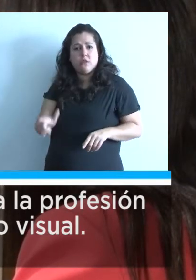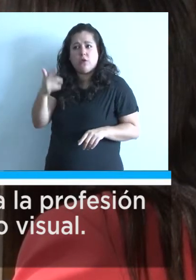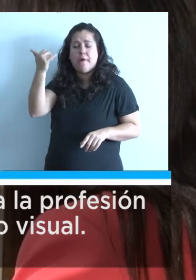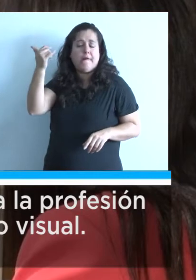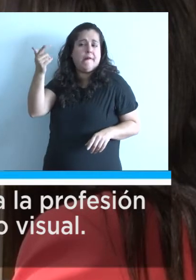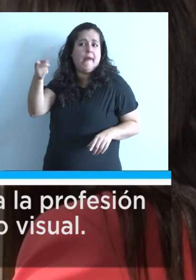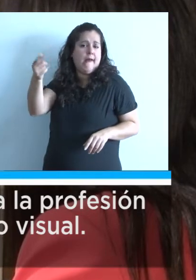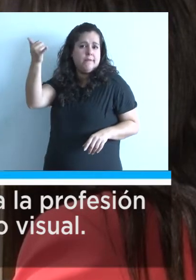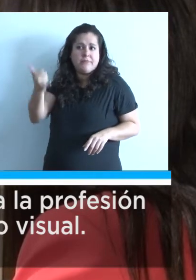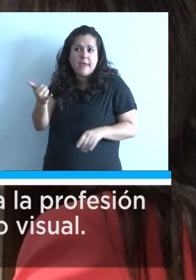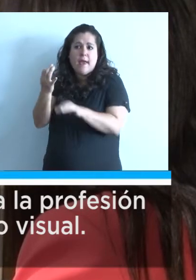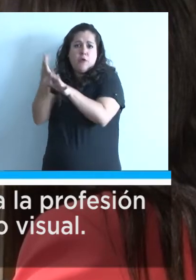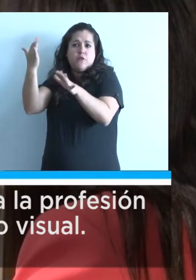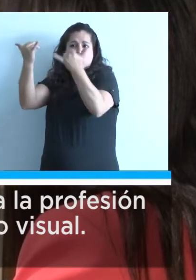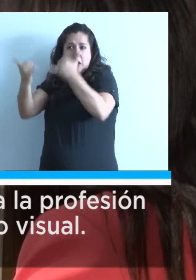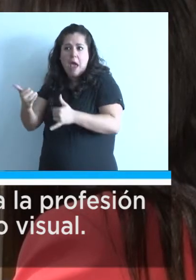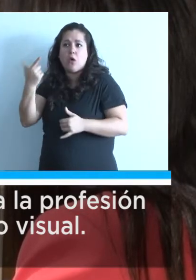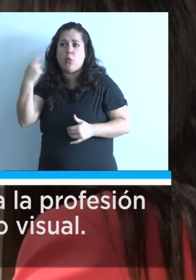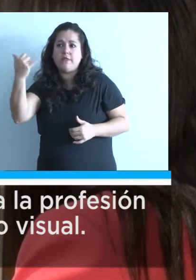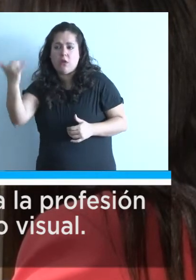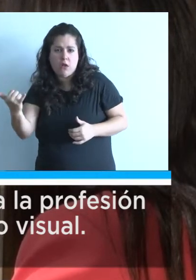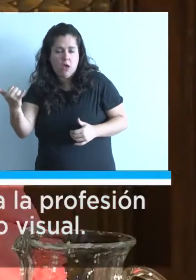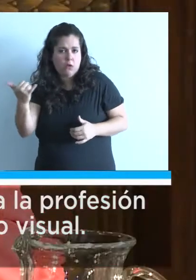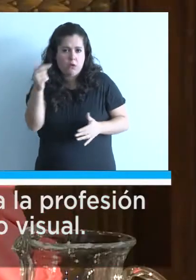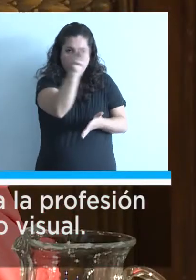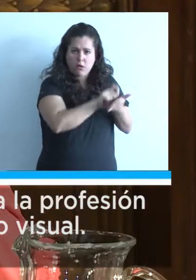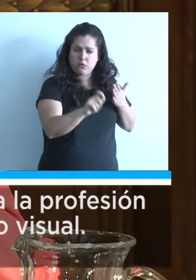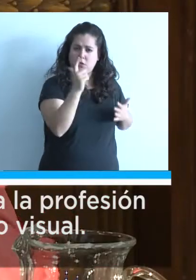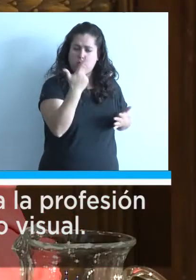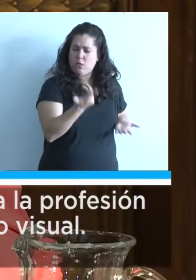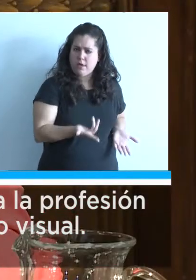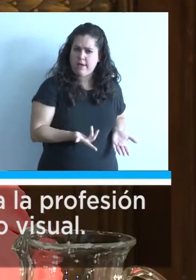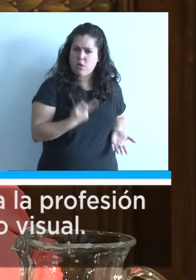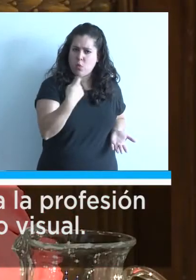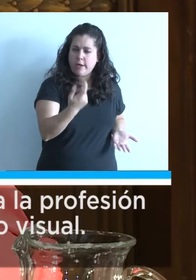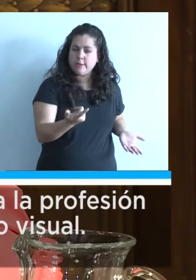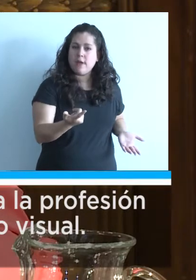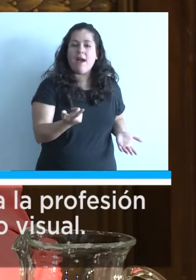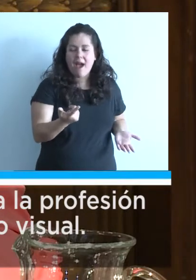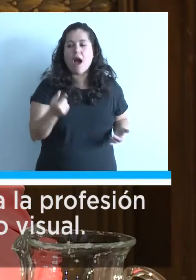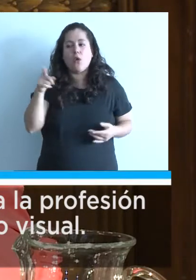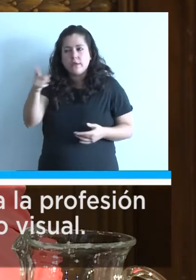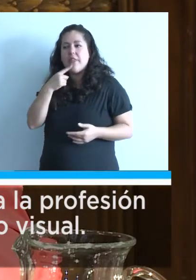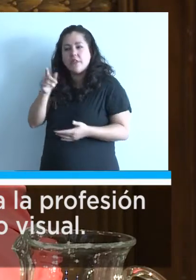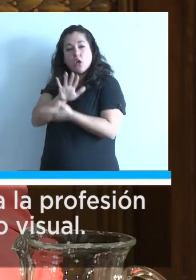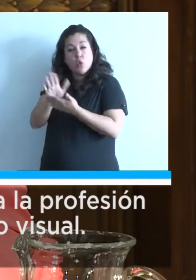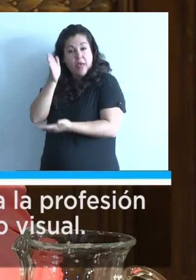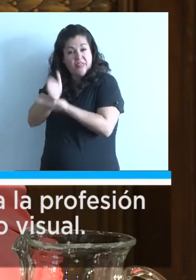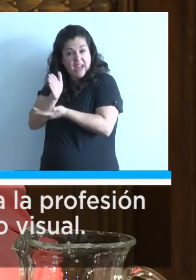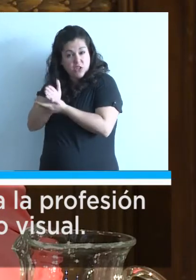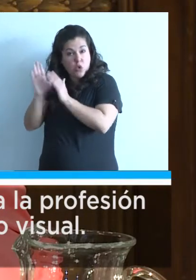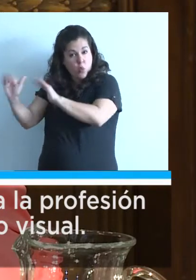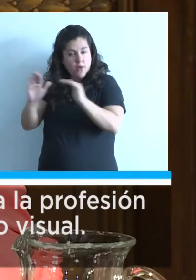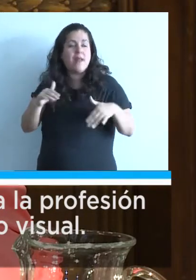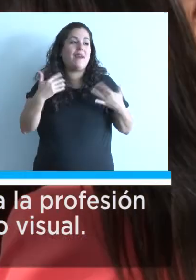persona que se dedica a una profesión. O sea, reconocerlos como profesionales en base a los derechos de cualquier otro trabajador.